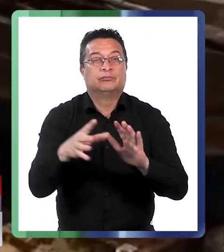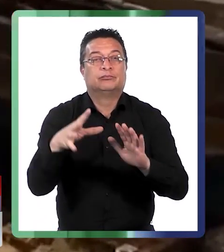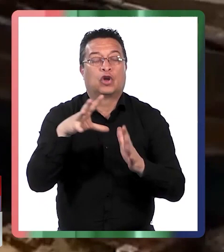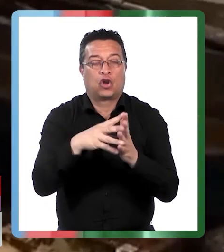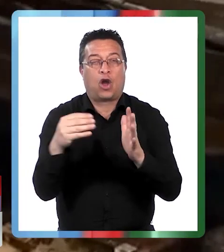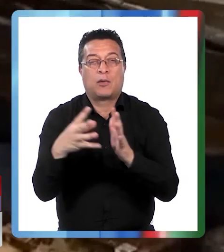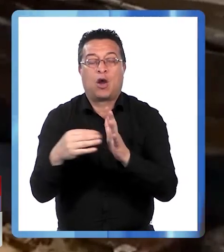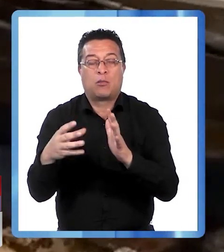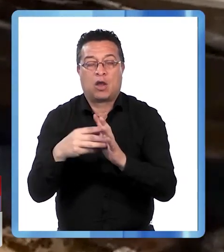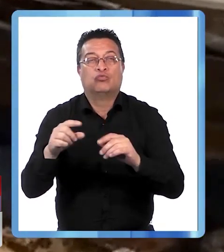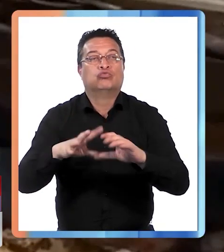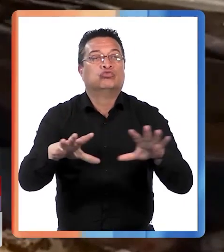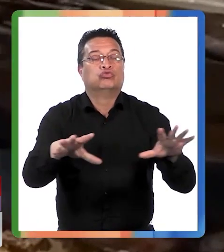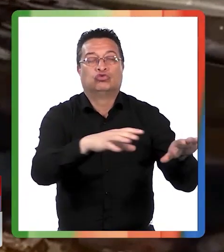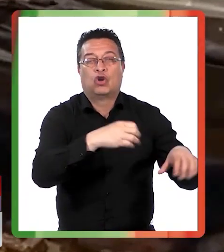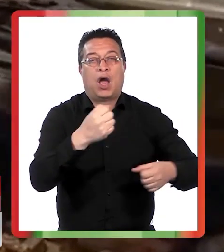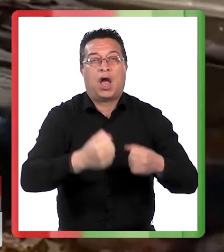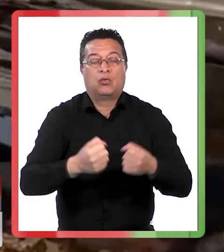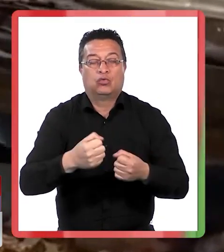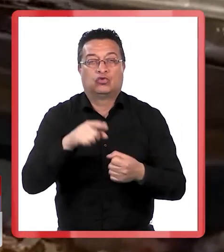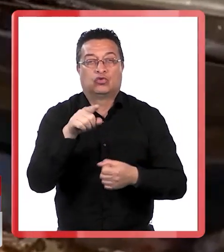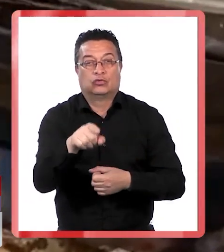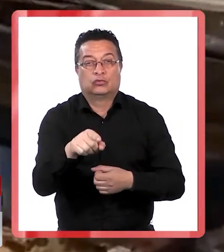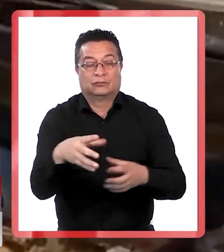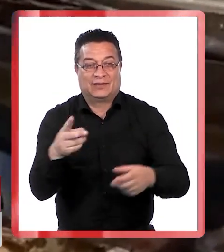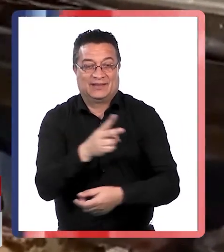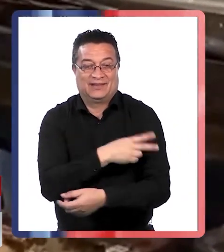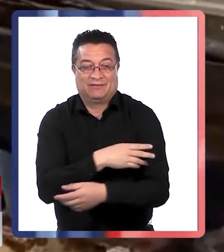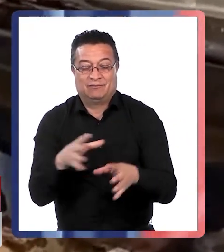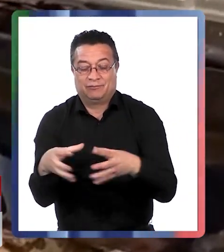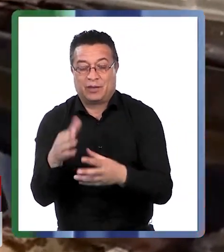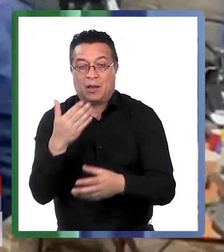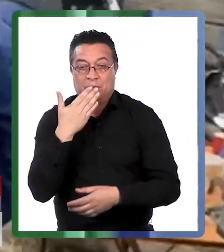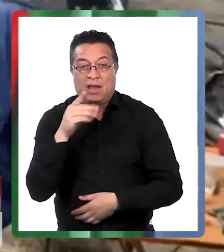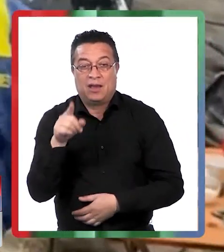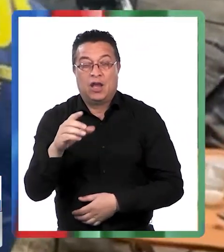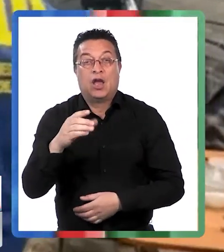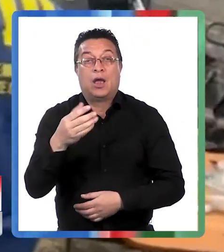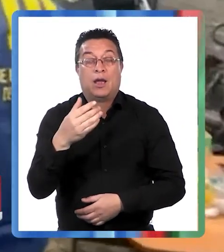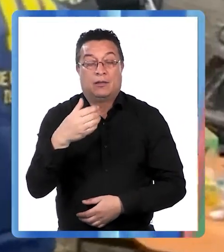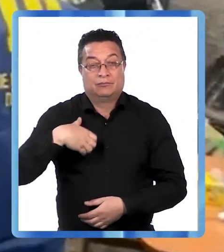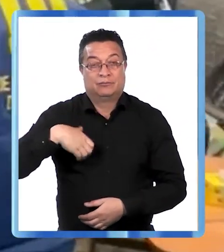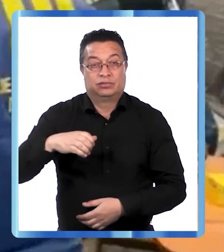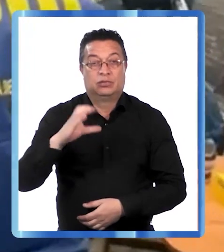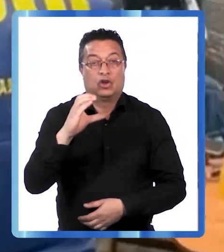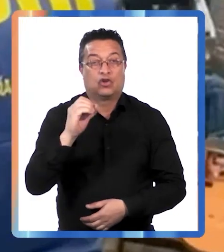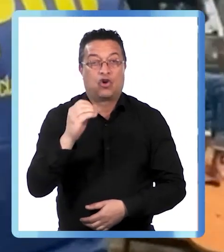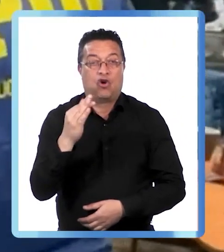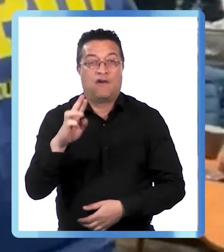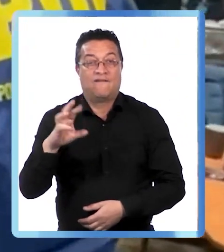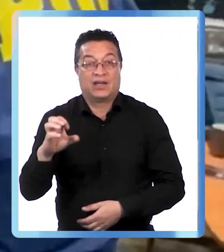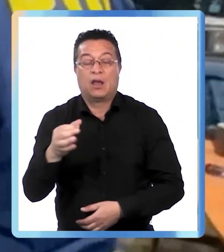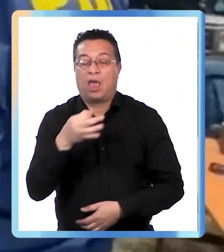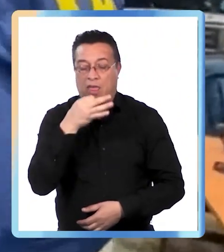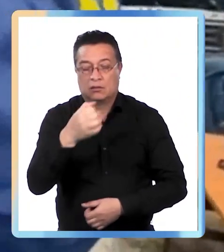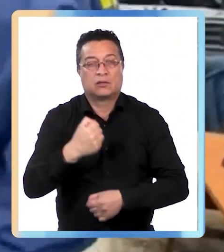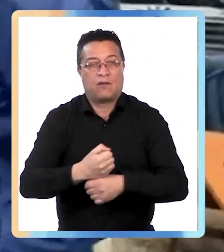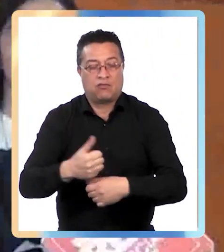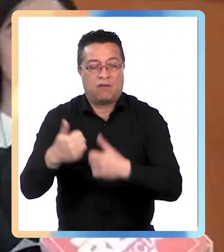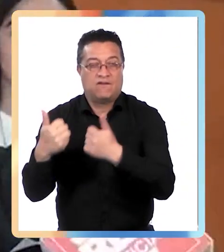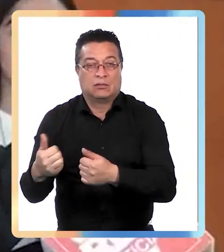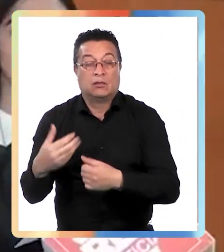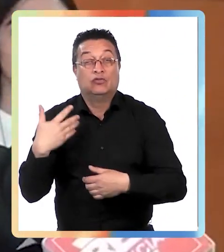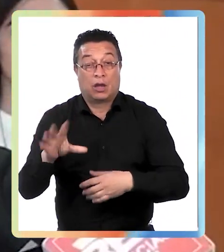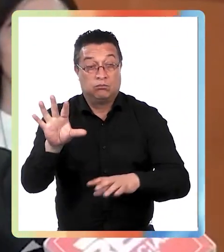ilícito de clonación masiva de vehículos fue el jefe de esta unidad especializada su prefecto César Cofré quien destacó la labor policial